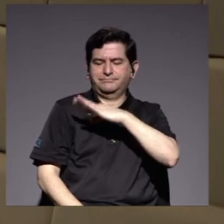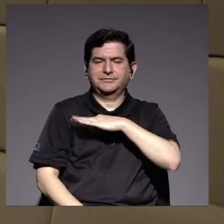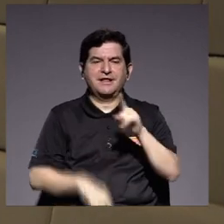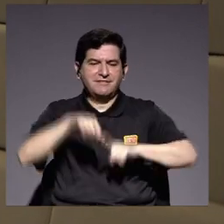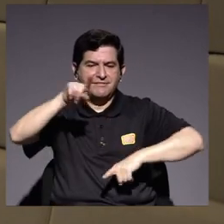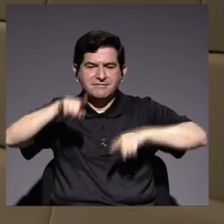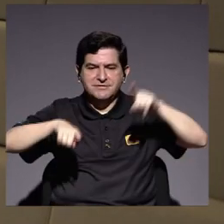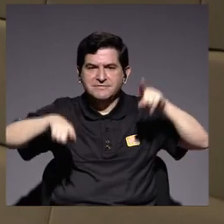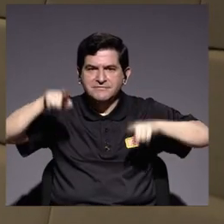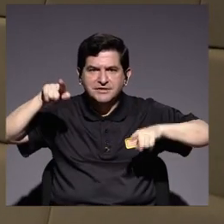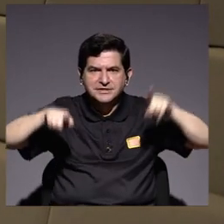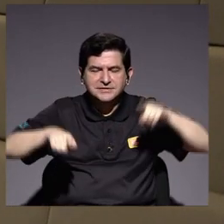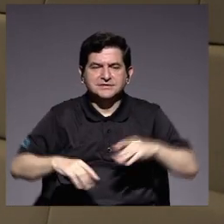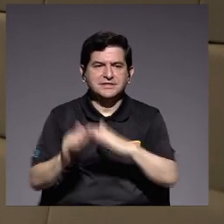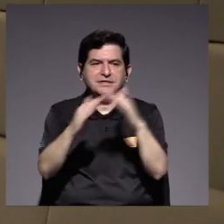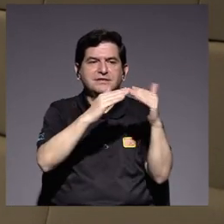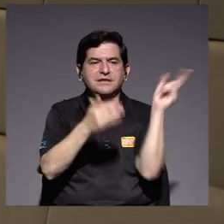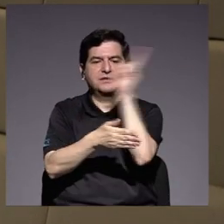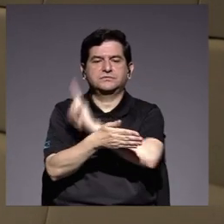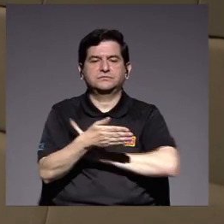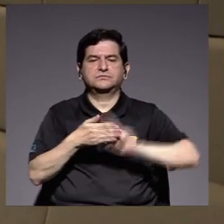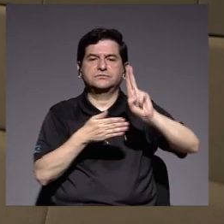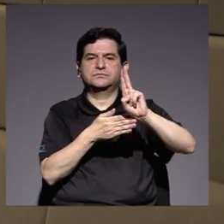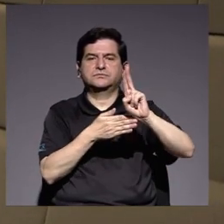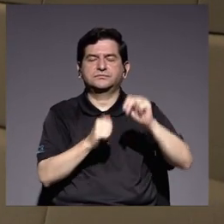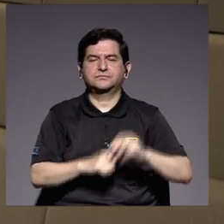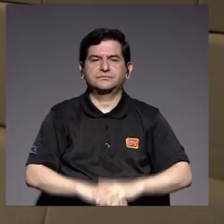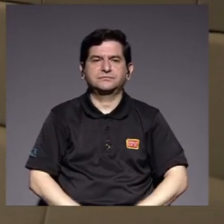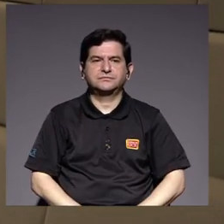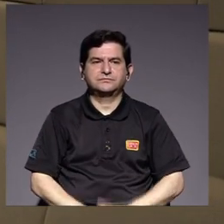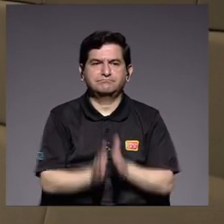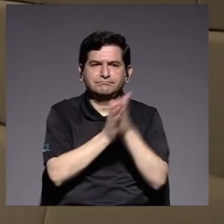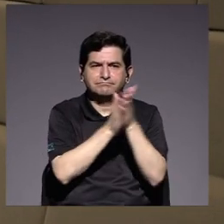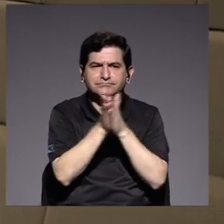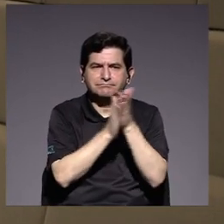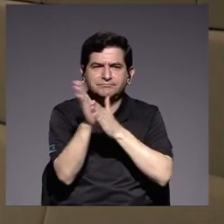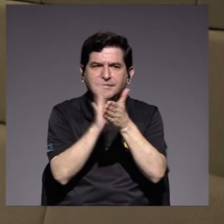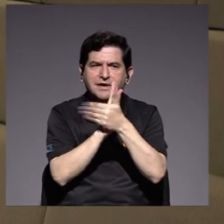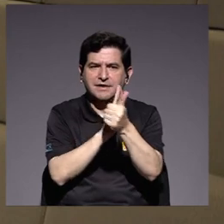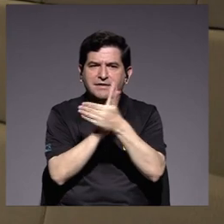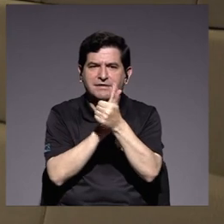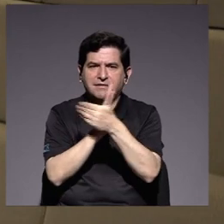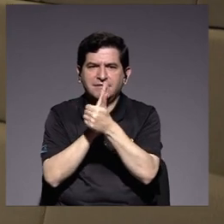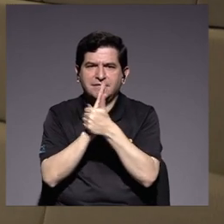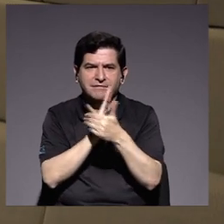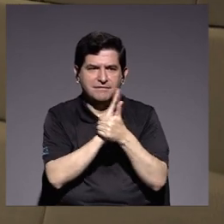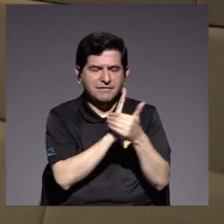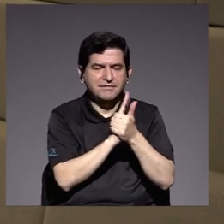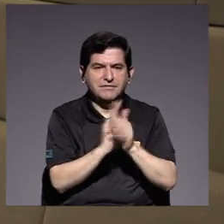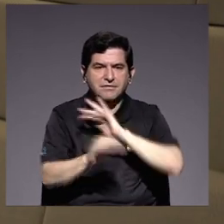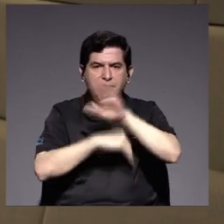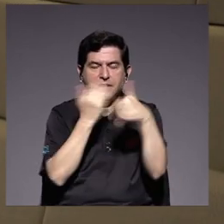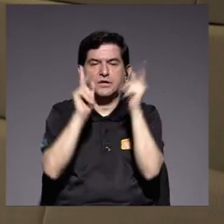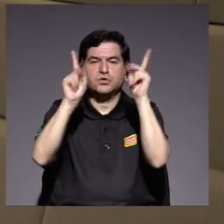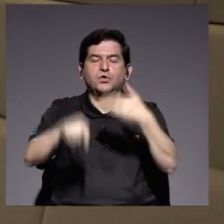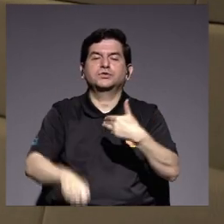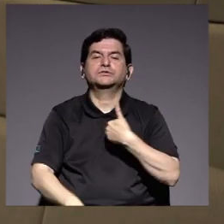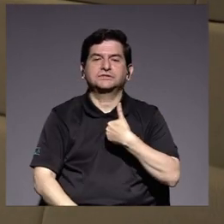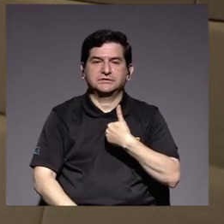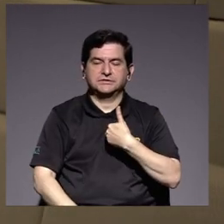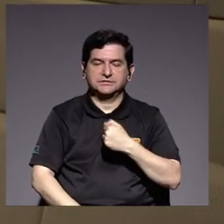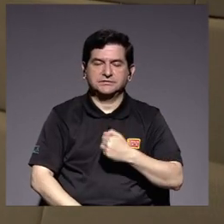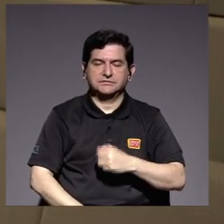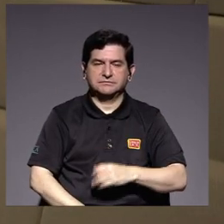diversidad de la comunidad universitaria aprovechando el talento que todas las personas poseen